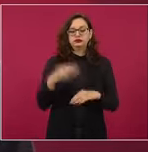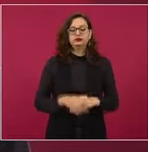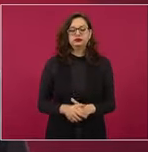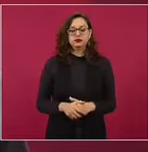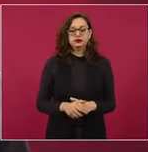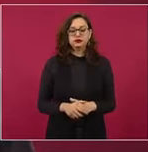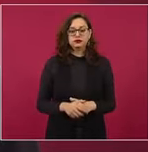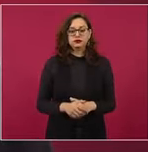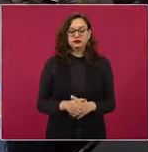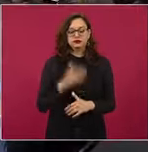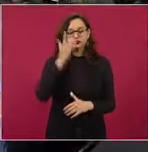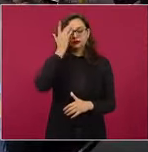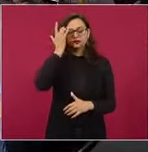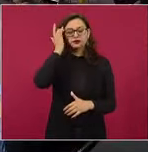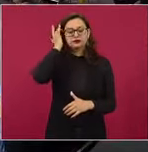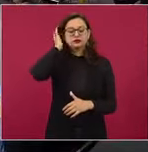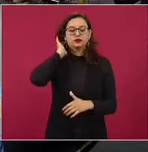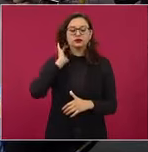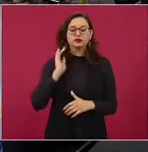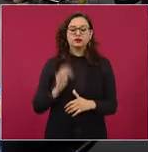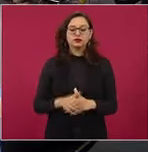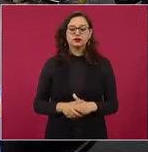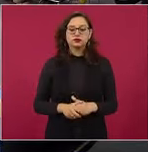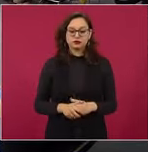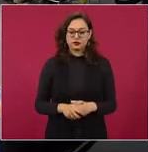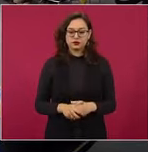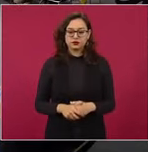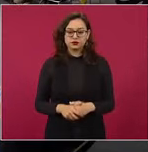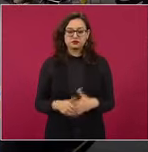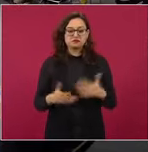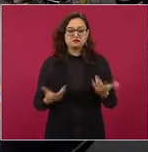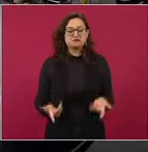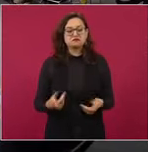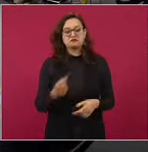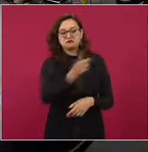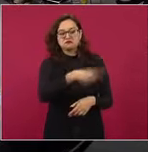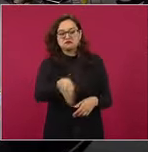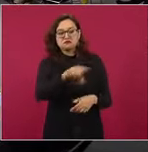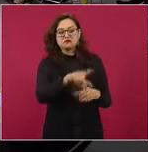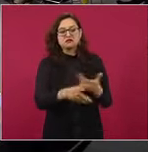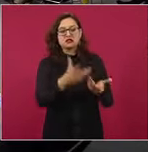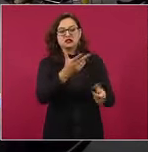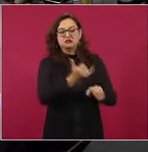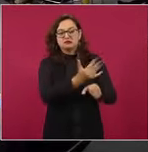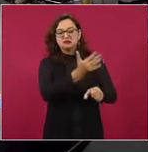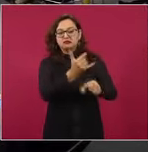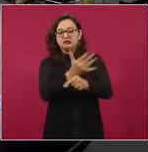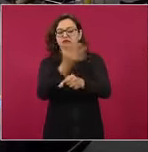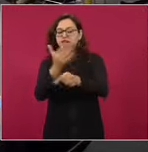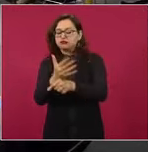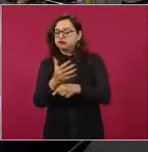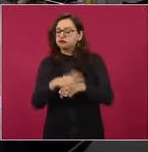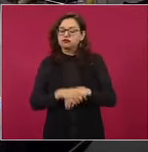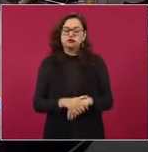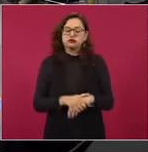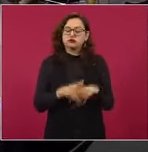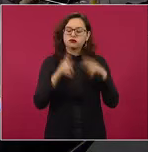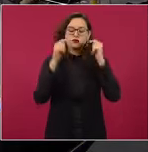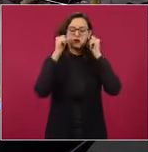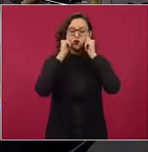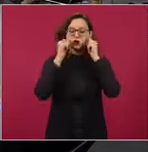con todos los obstáculos. Es también